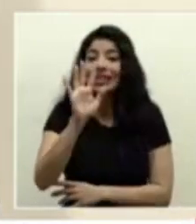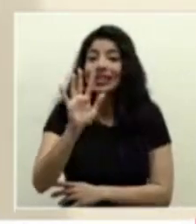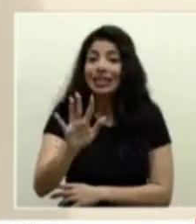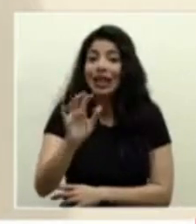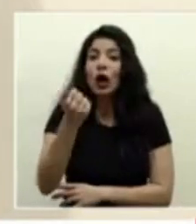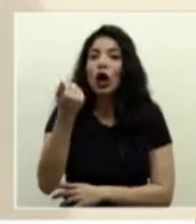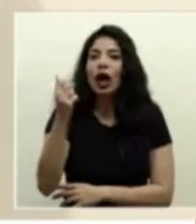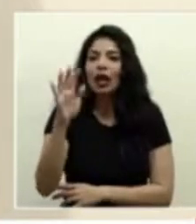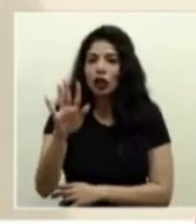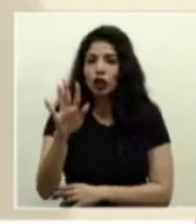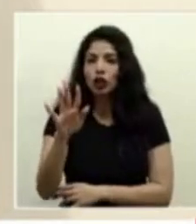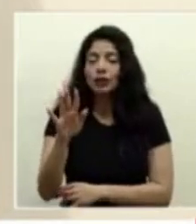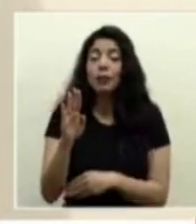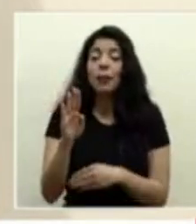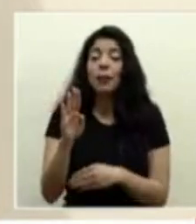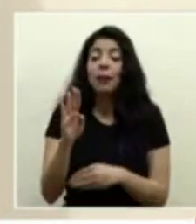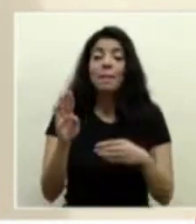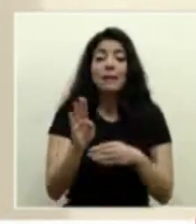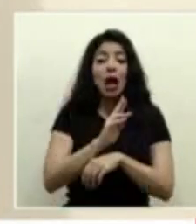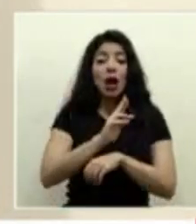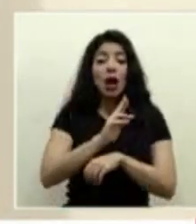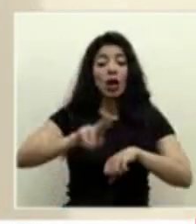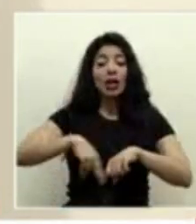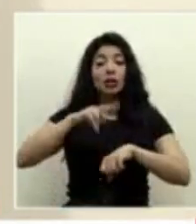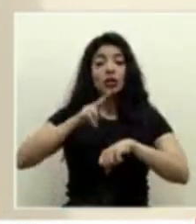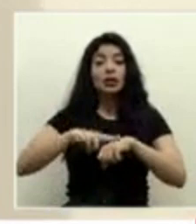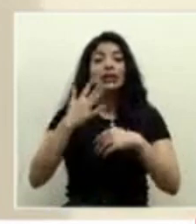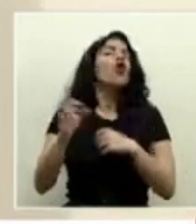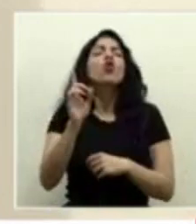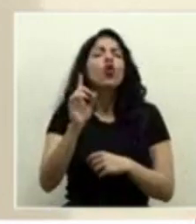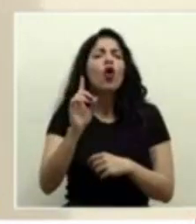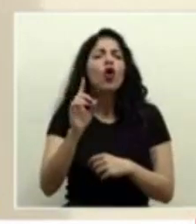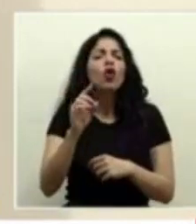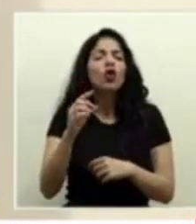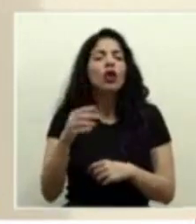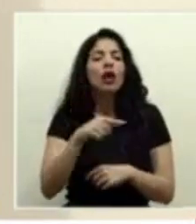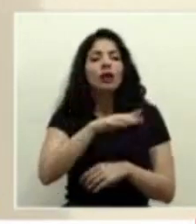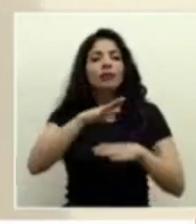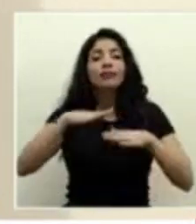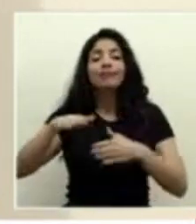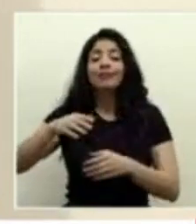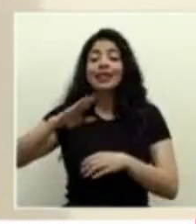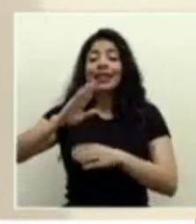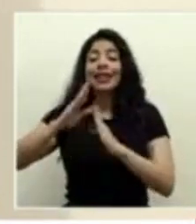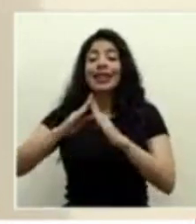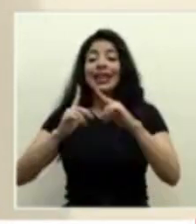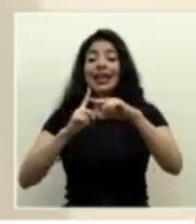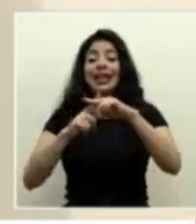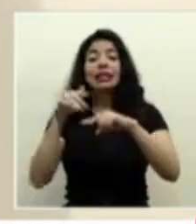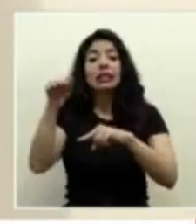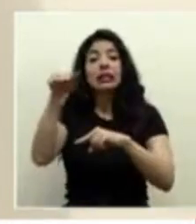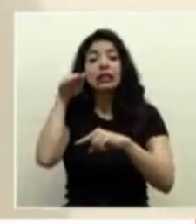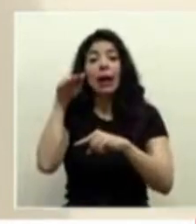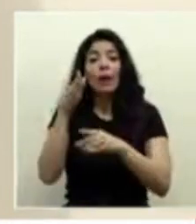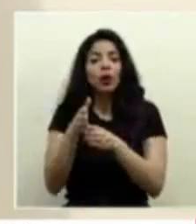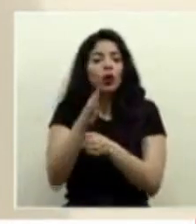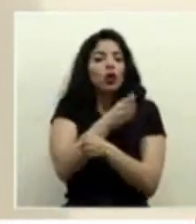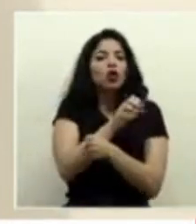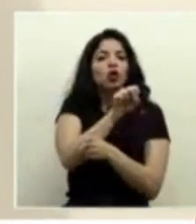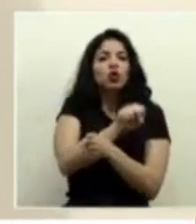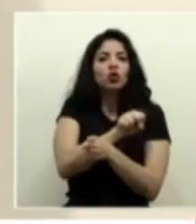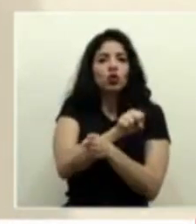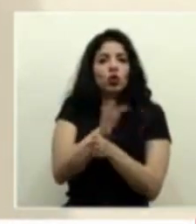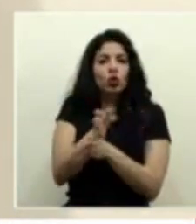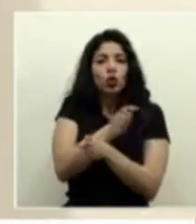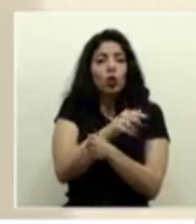el banco nacional de sangre queda al sur de la iglesia católica de zapote y opera de lunes